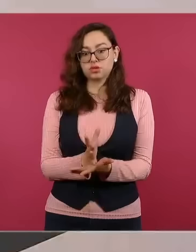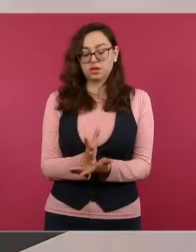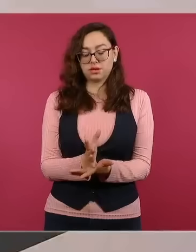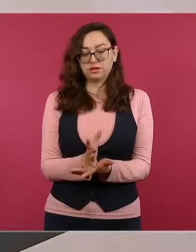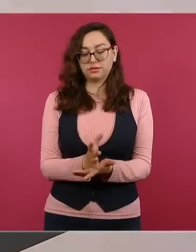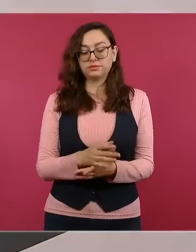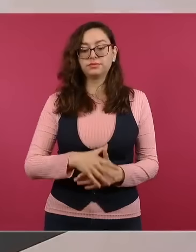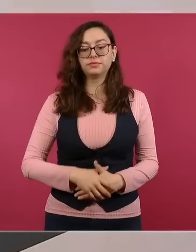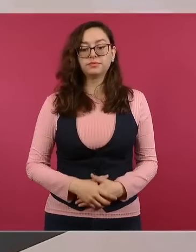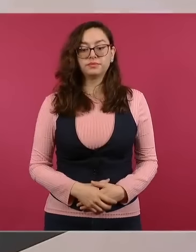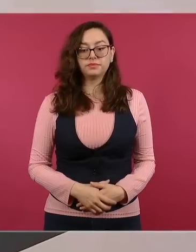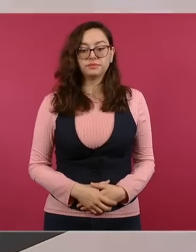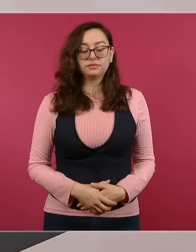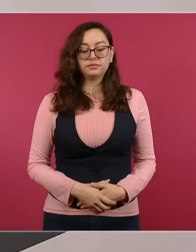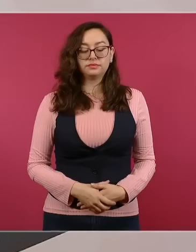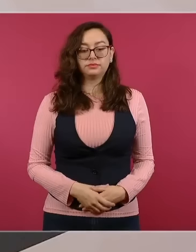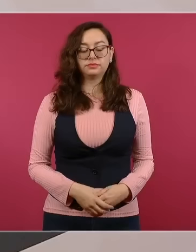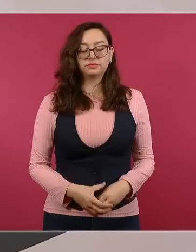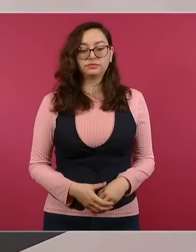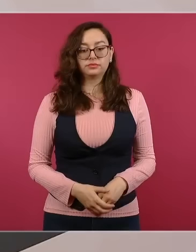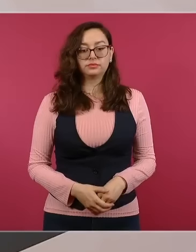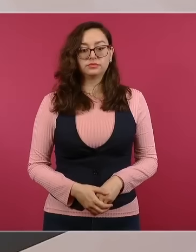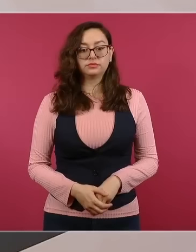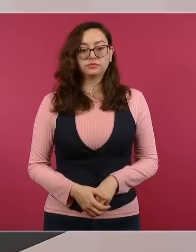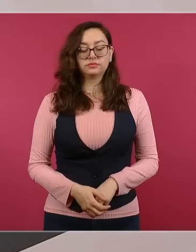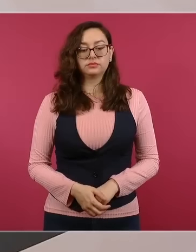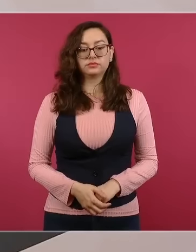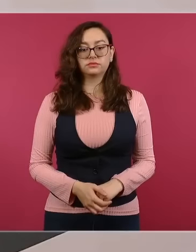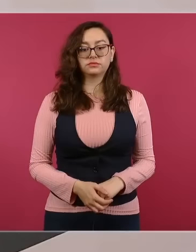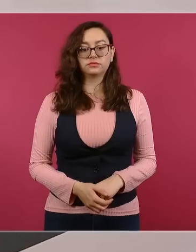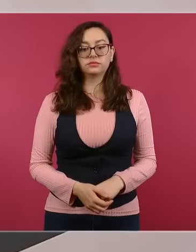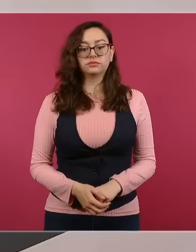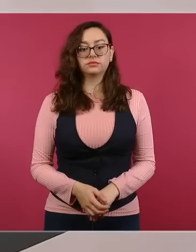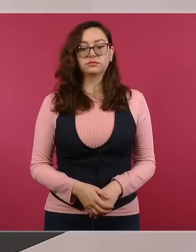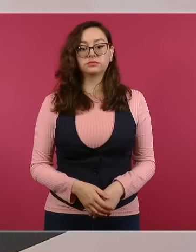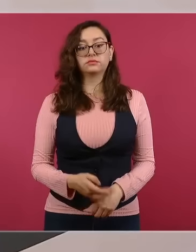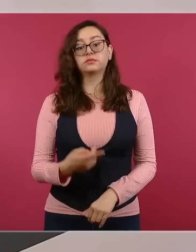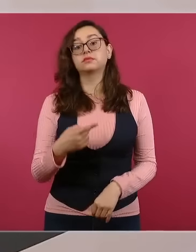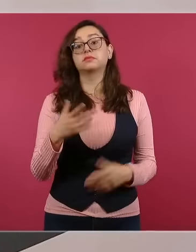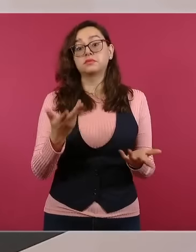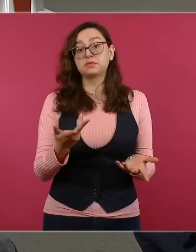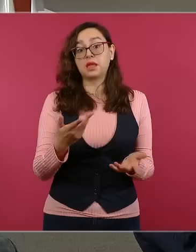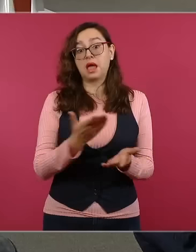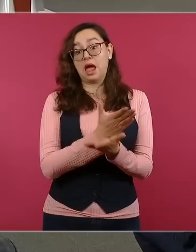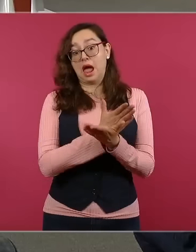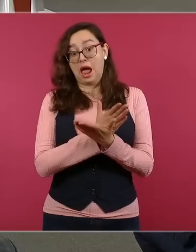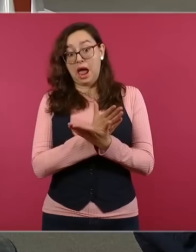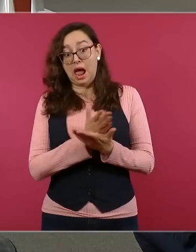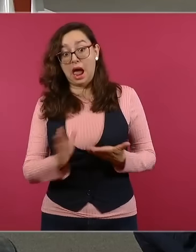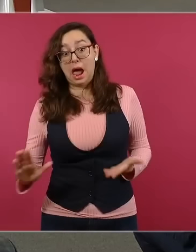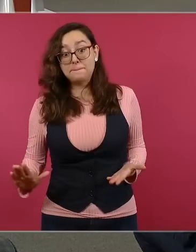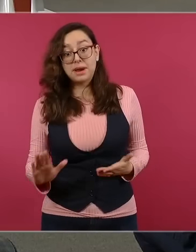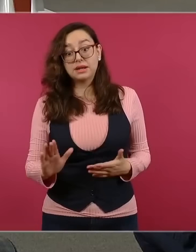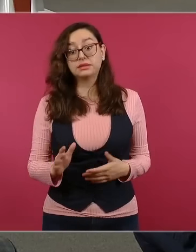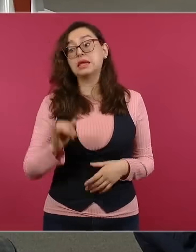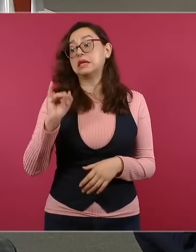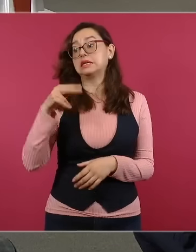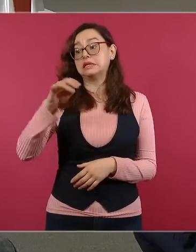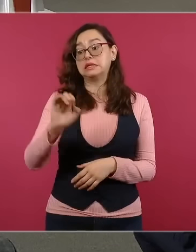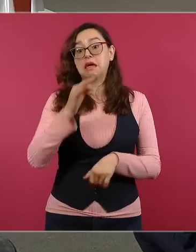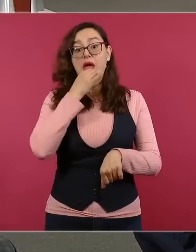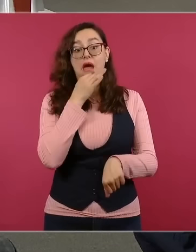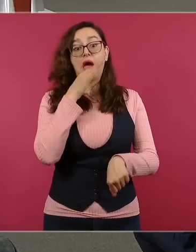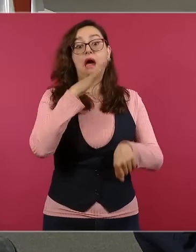Sin embargo, el INE informó a 39 mil 724 registros que